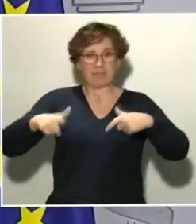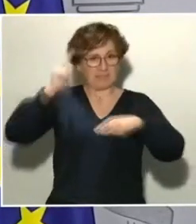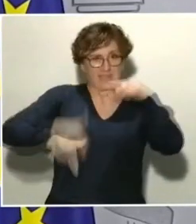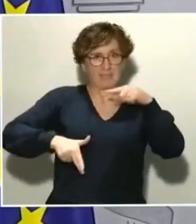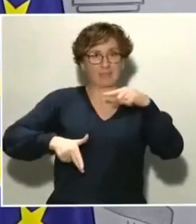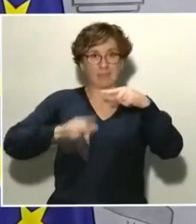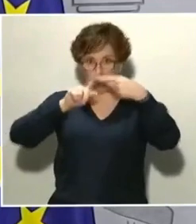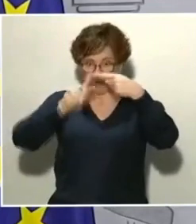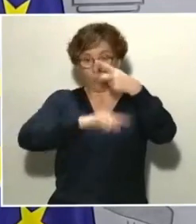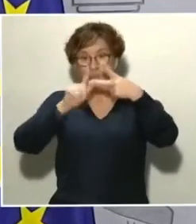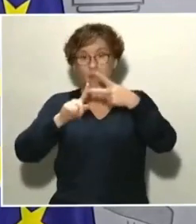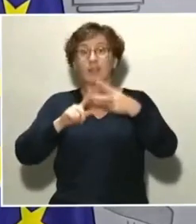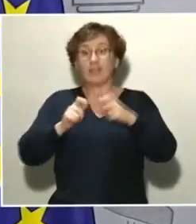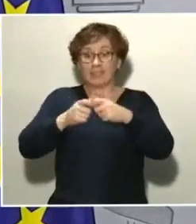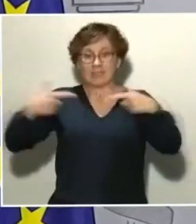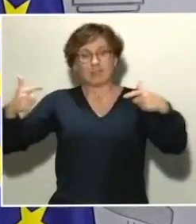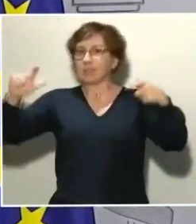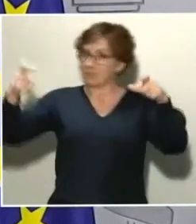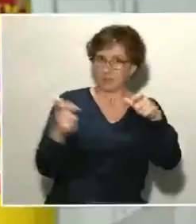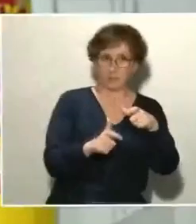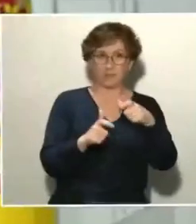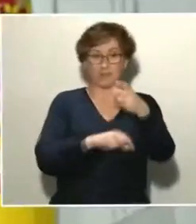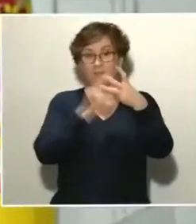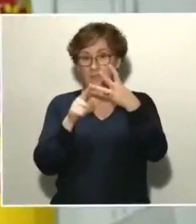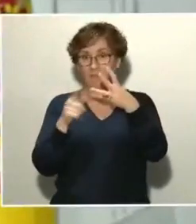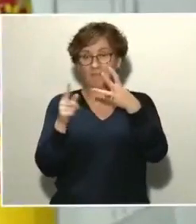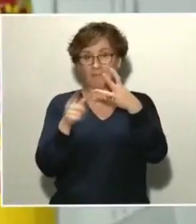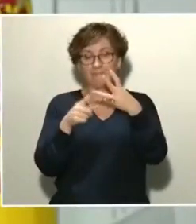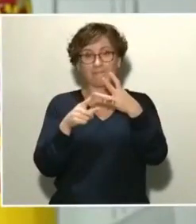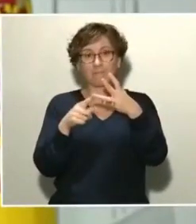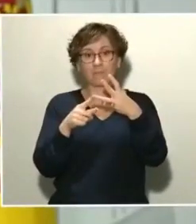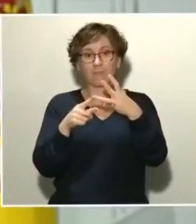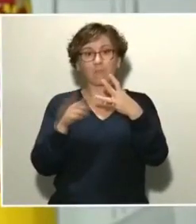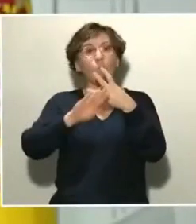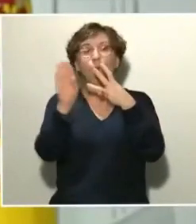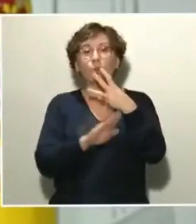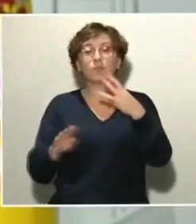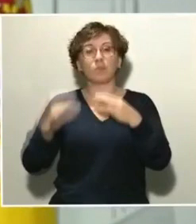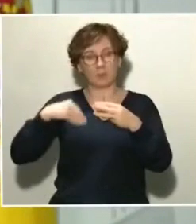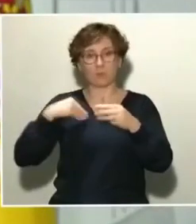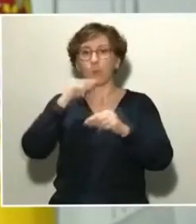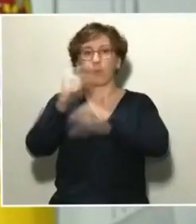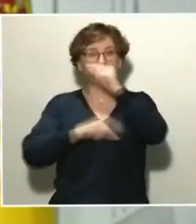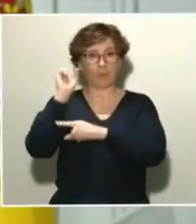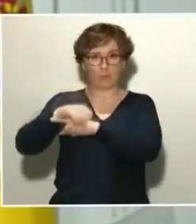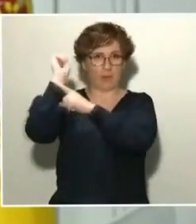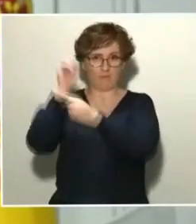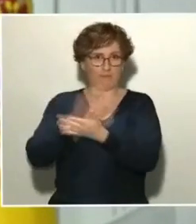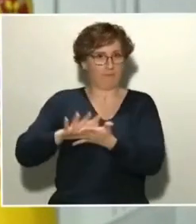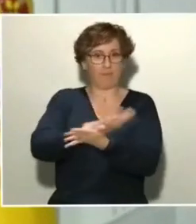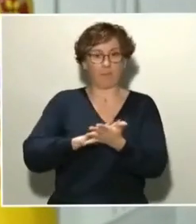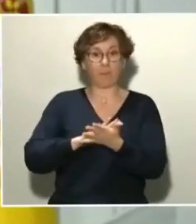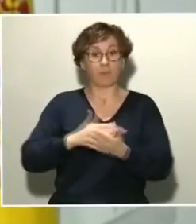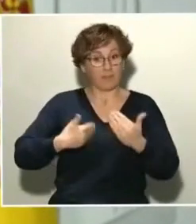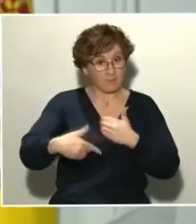tendencia ascendente. Y el tercer objetivo y último es erradicar el virus. Van a venir días duros y hay que poner, desde